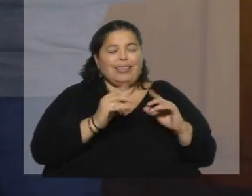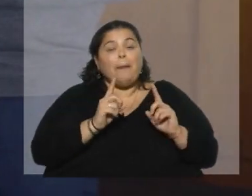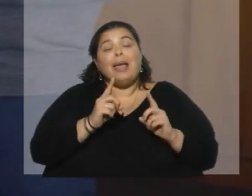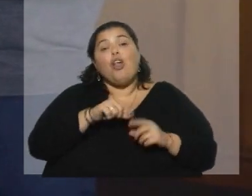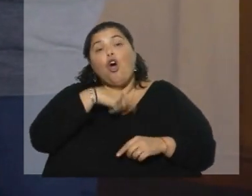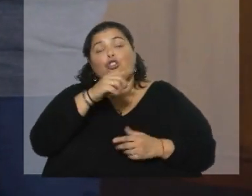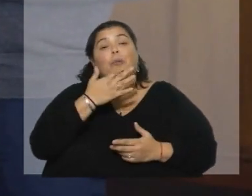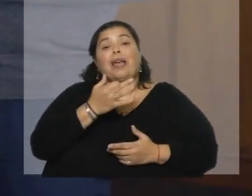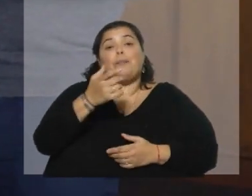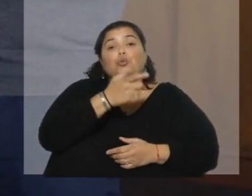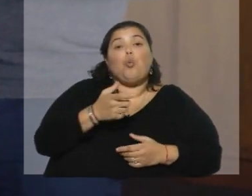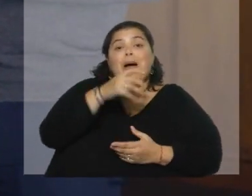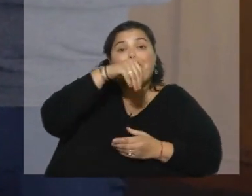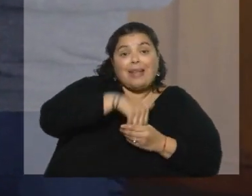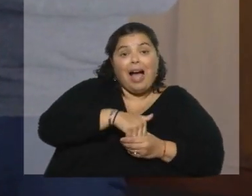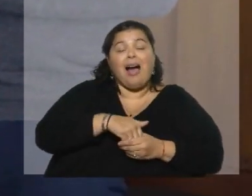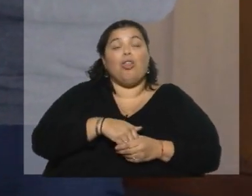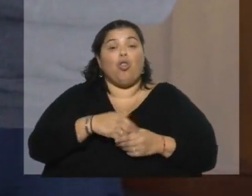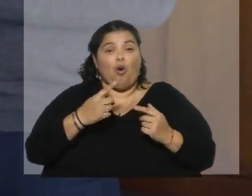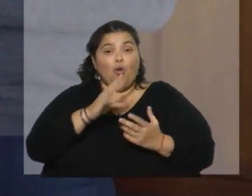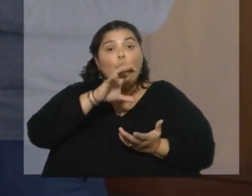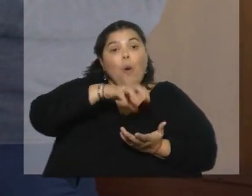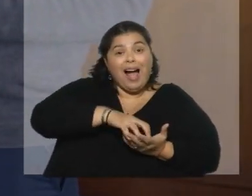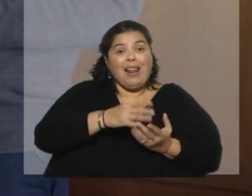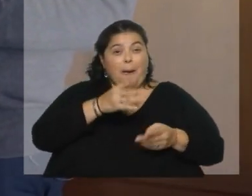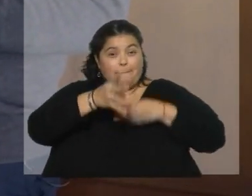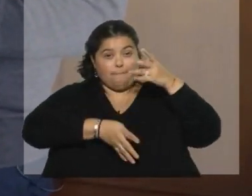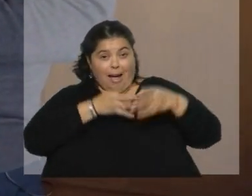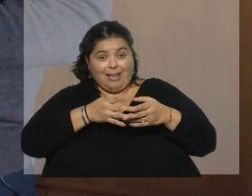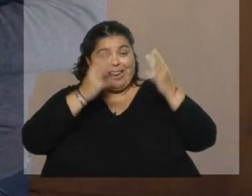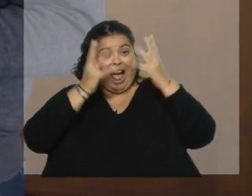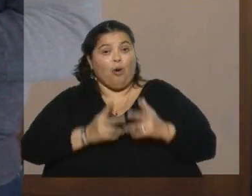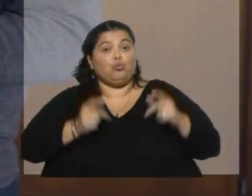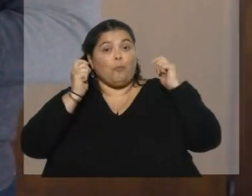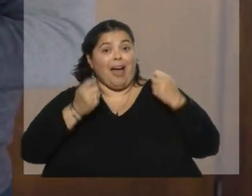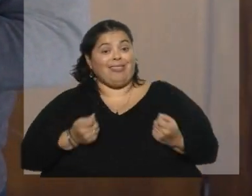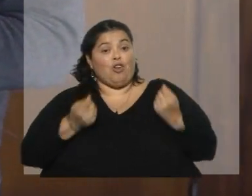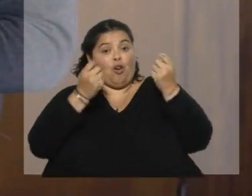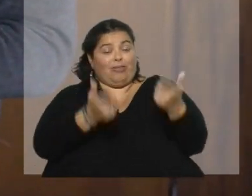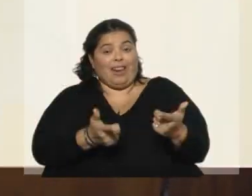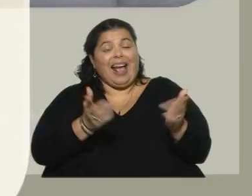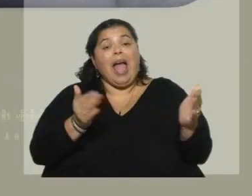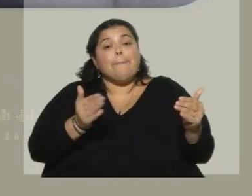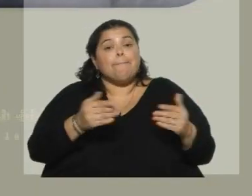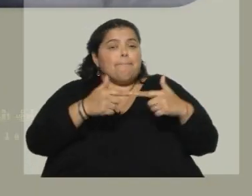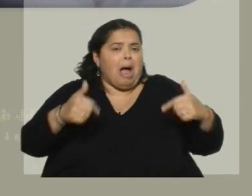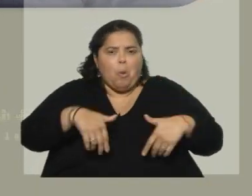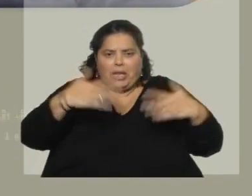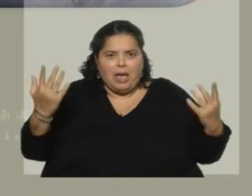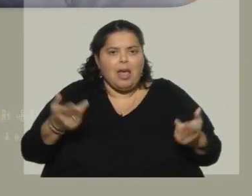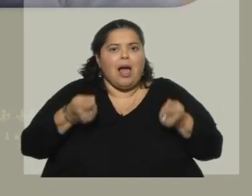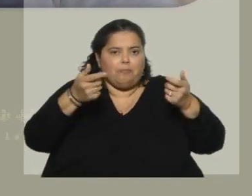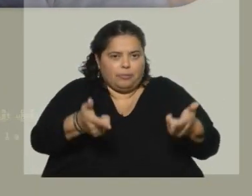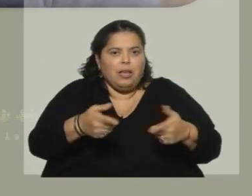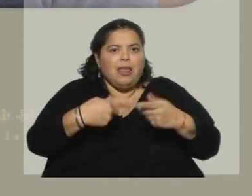supermercados y en las grandes superficies, en ese caso seguramente sean máquinas automáticas, digamos, de recepción de los envases y también en